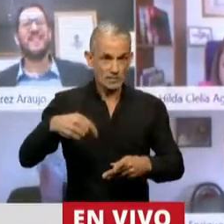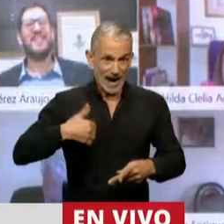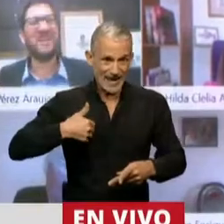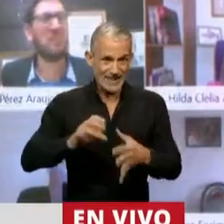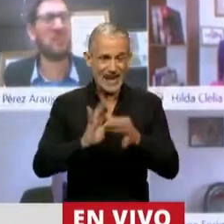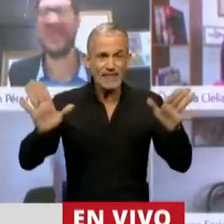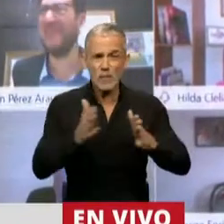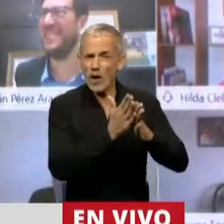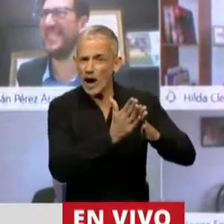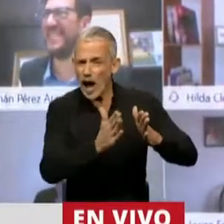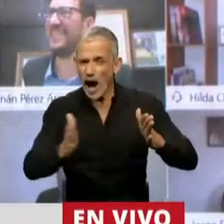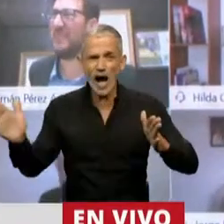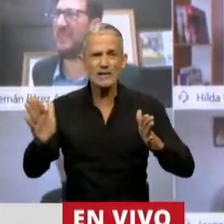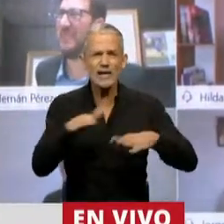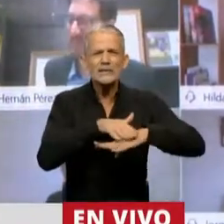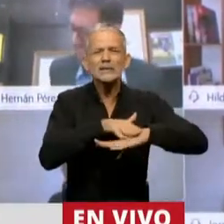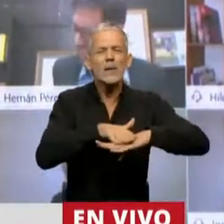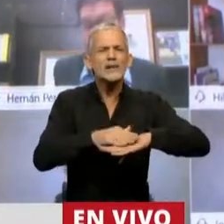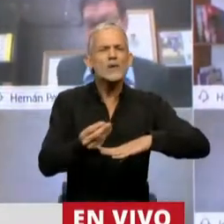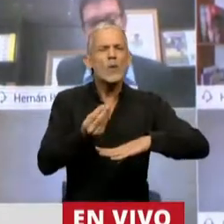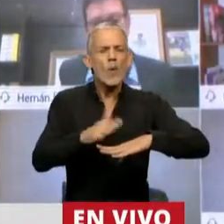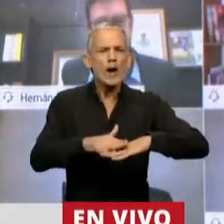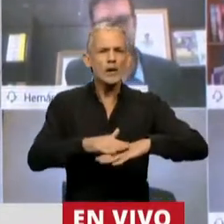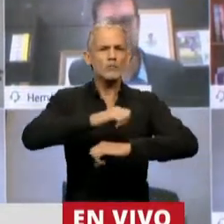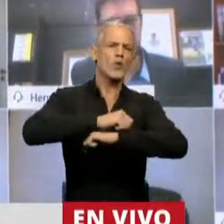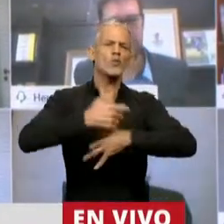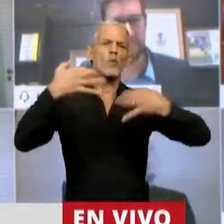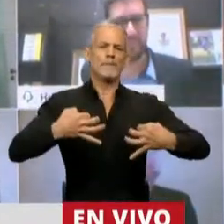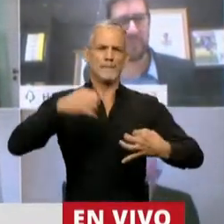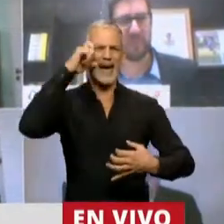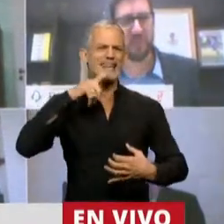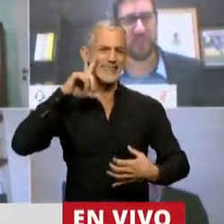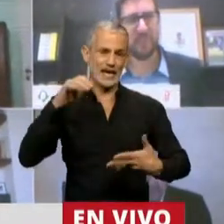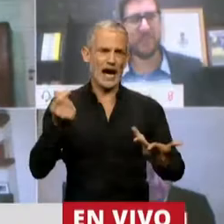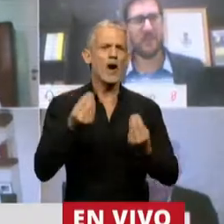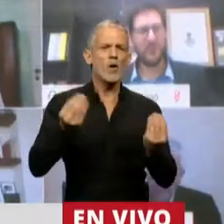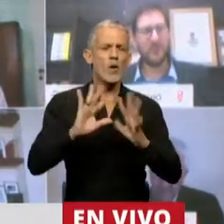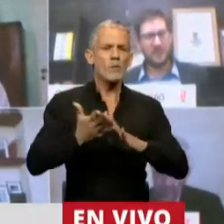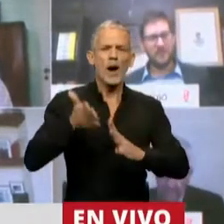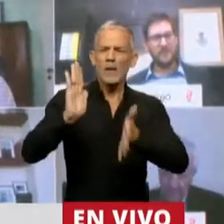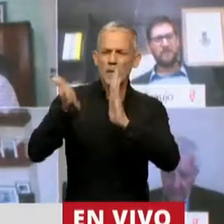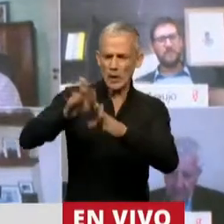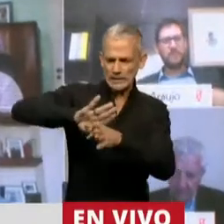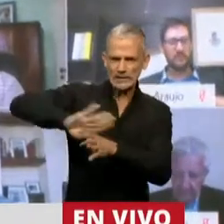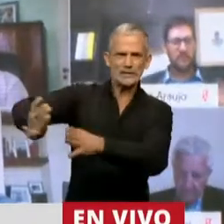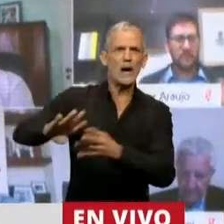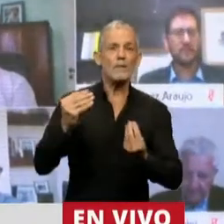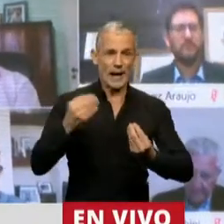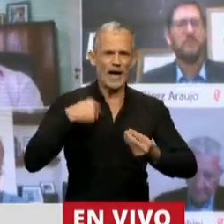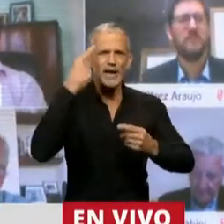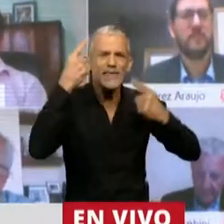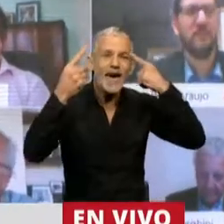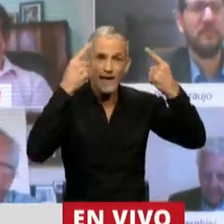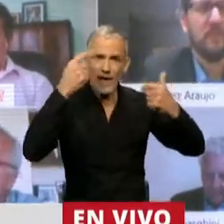argentina, se funda sobre una base ética, que es renunciar a la violencia para imponer nuestras